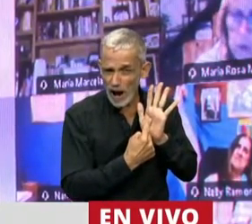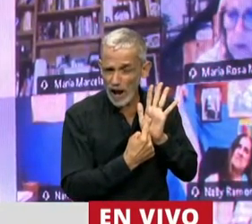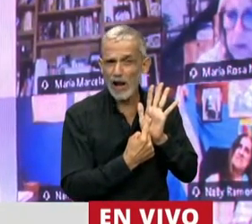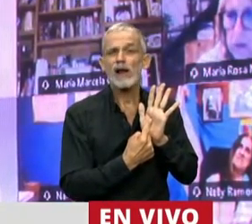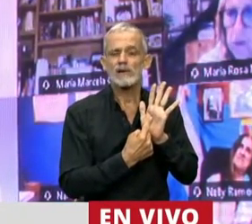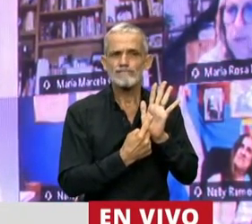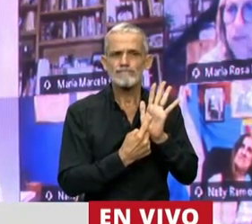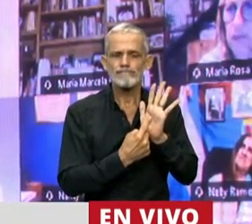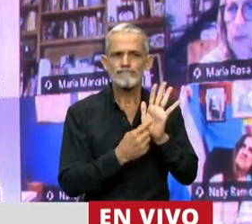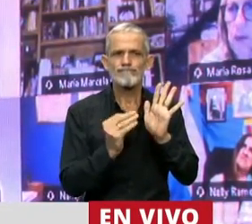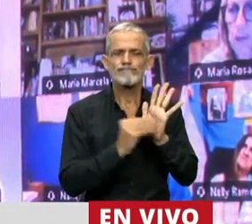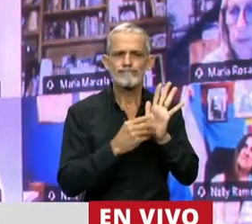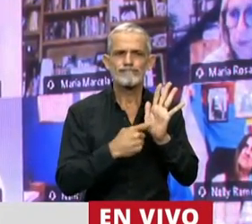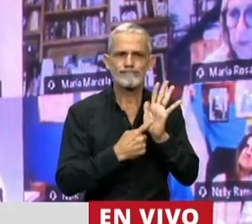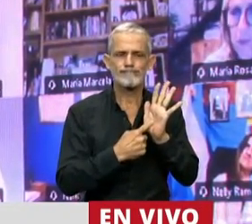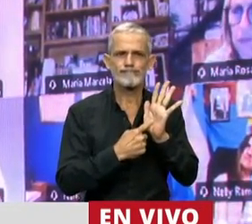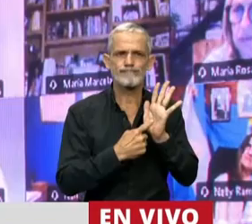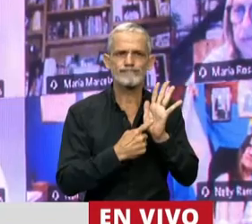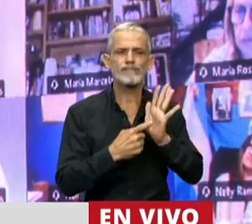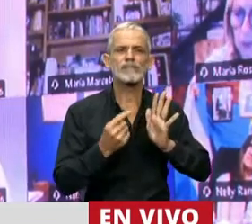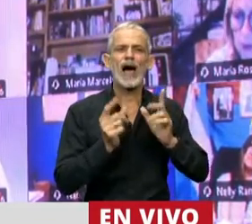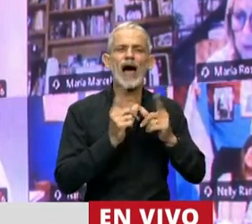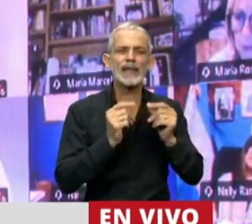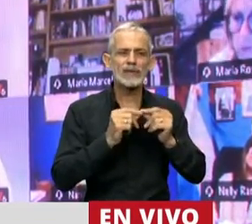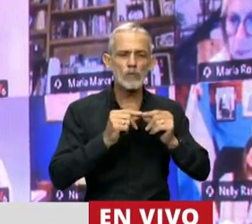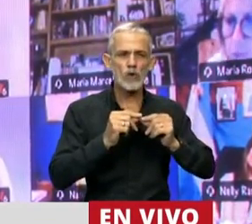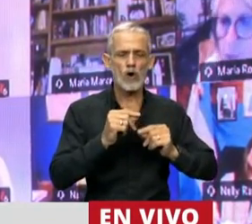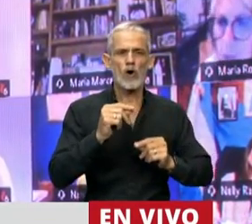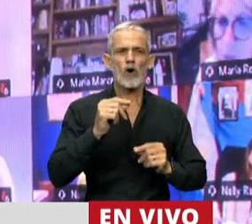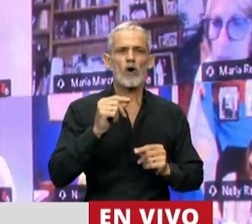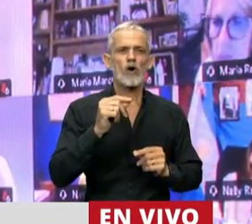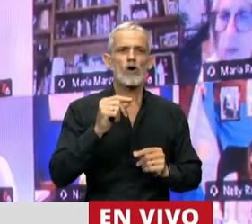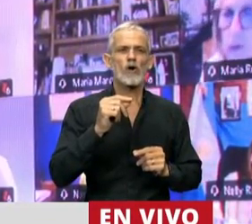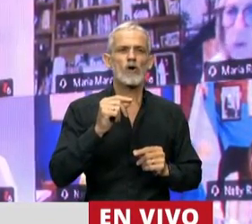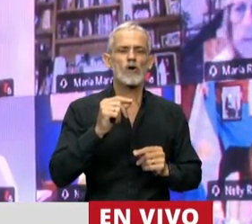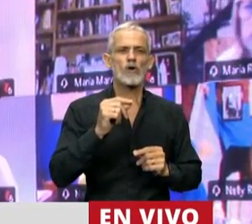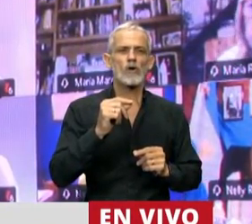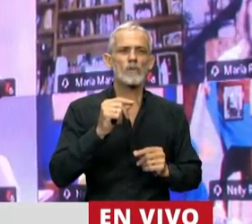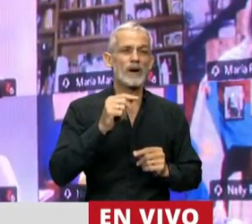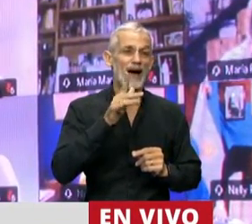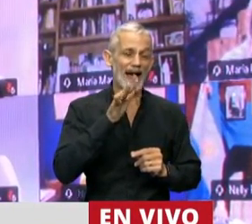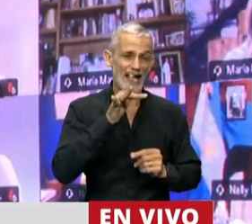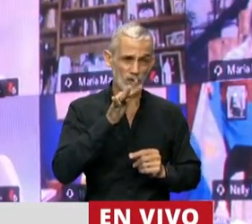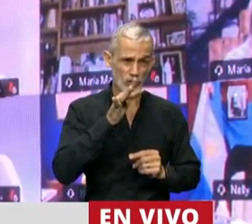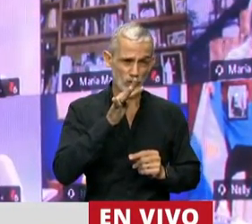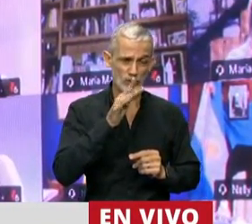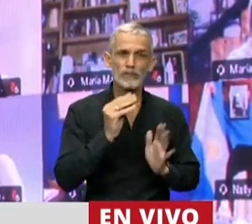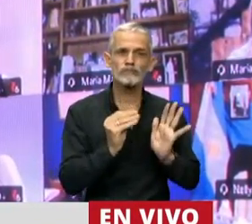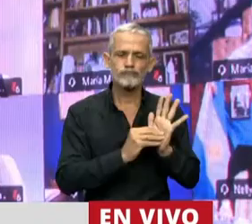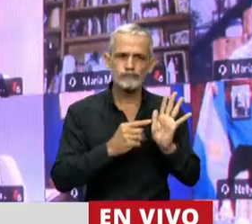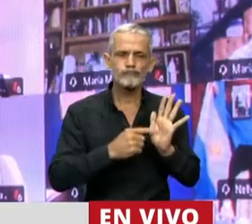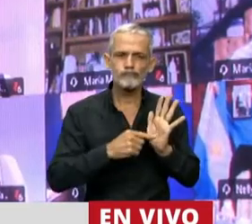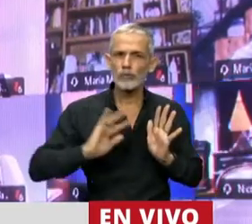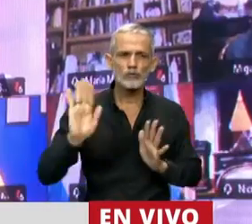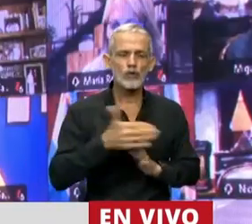en el artículo 14, establece